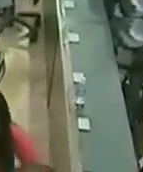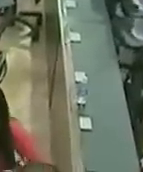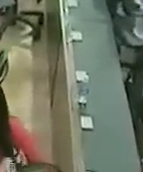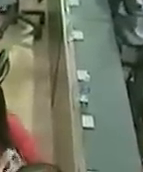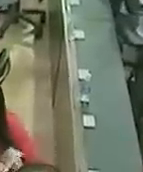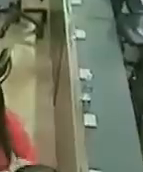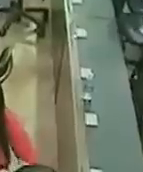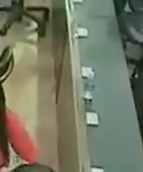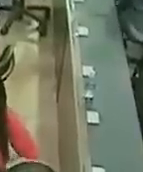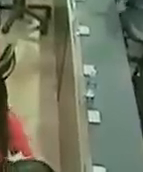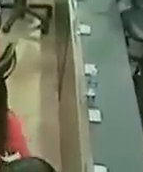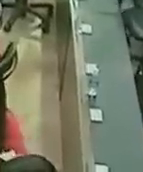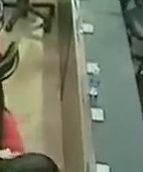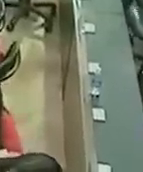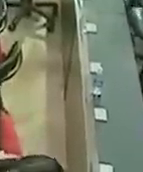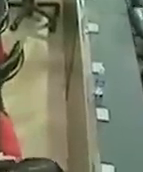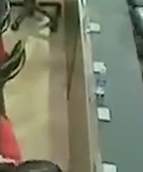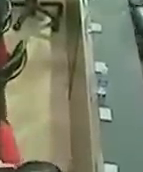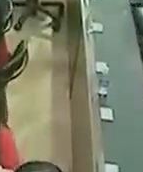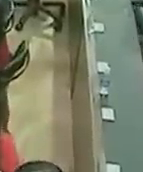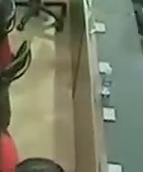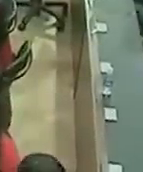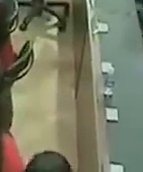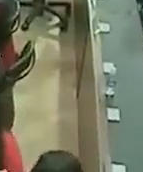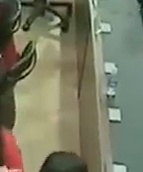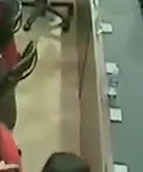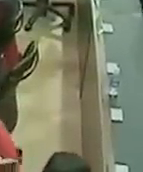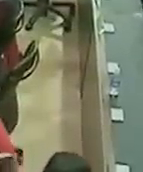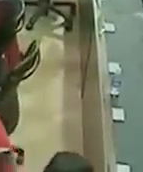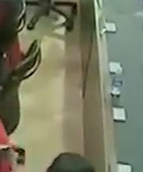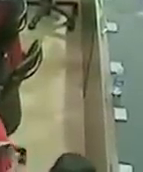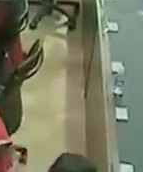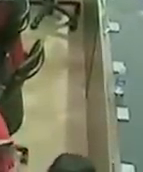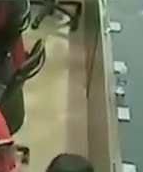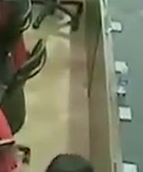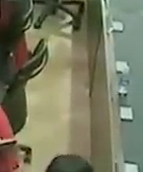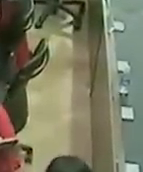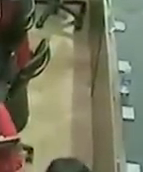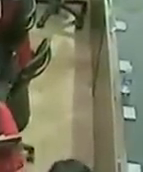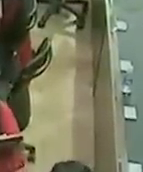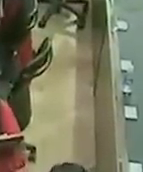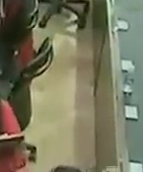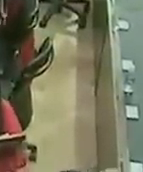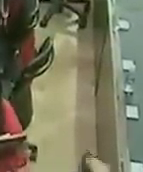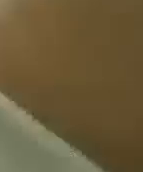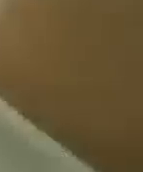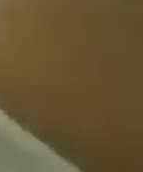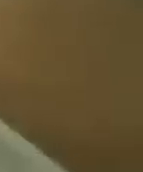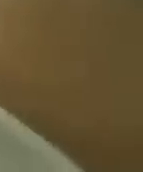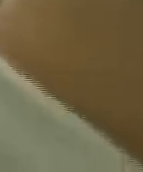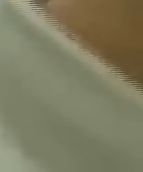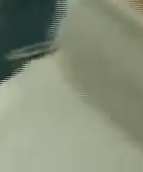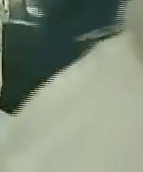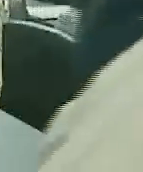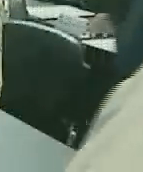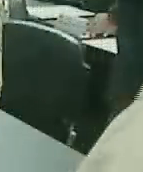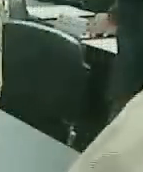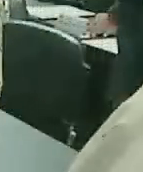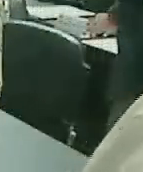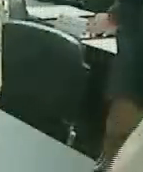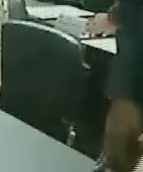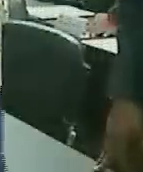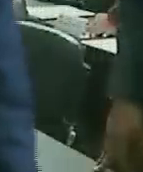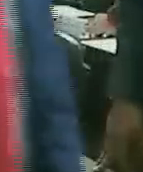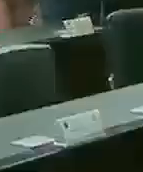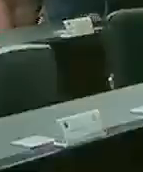siendo aprobado este punto por unanimidad. De igual manera el segundo punto de la agenda del día la primera discusión del